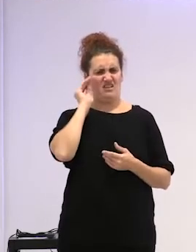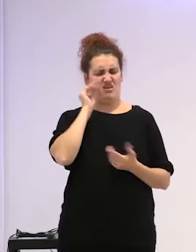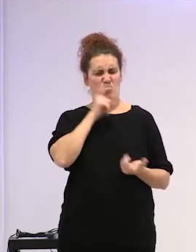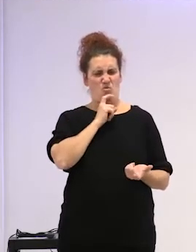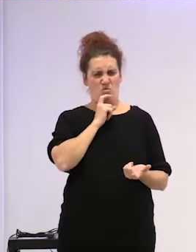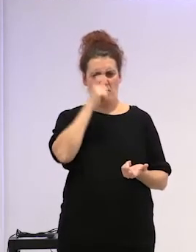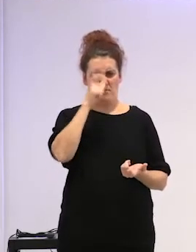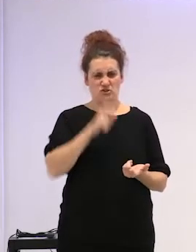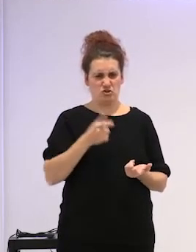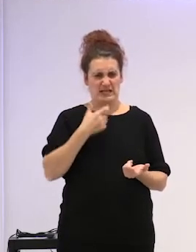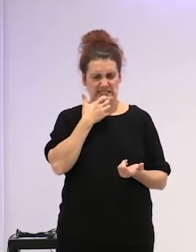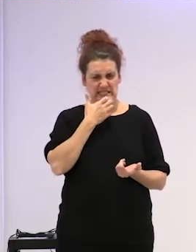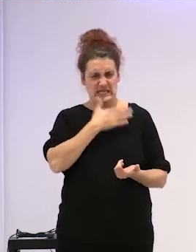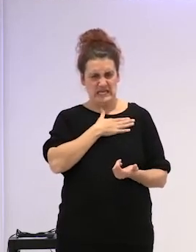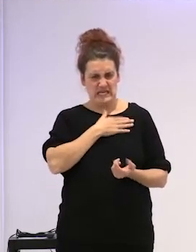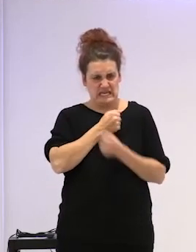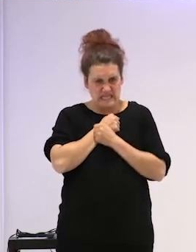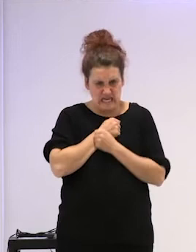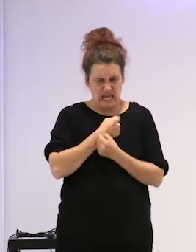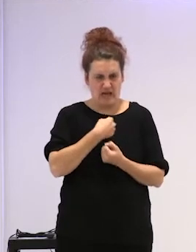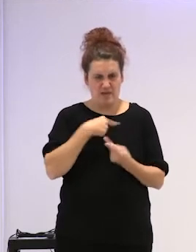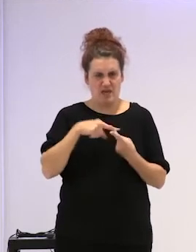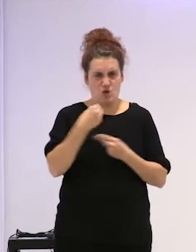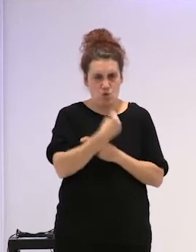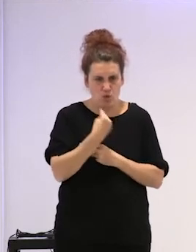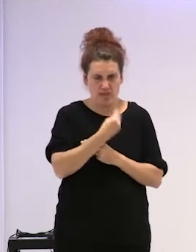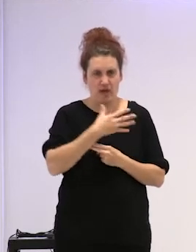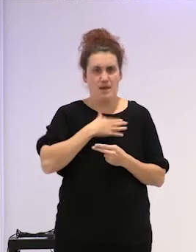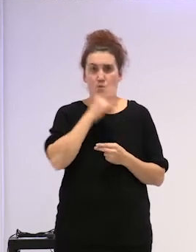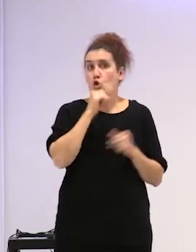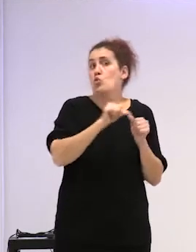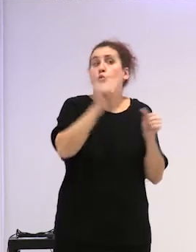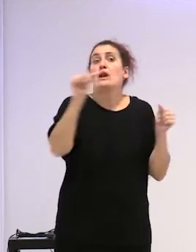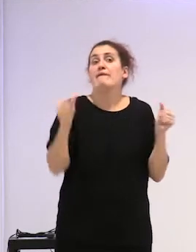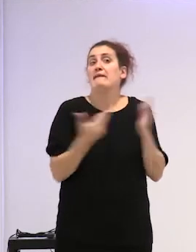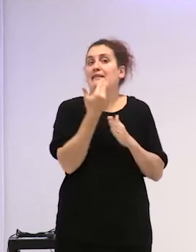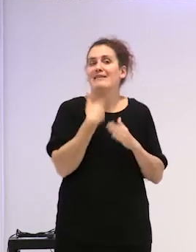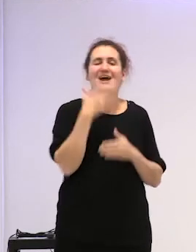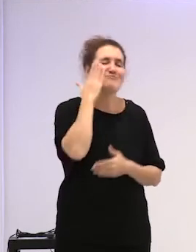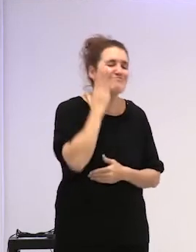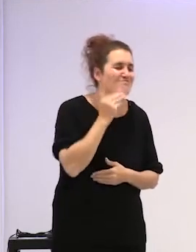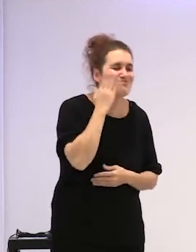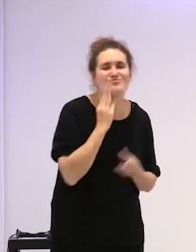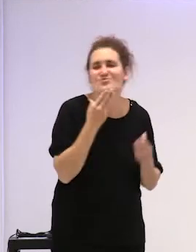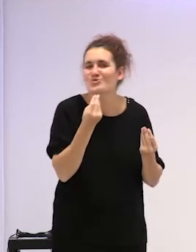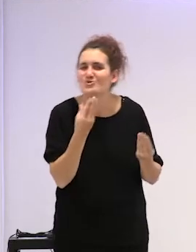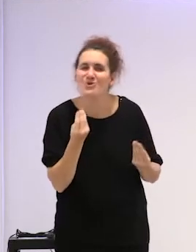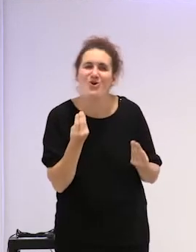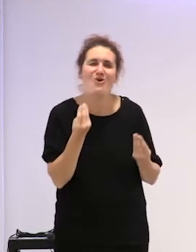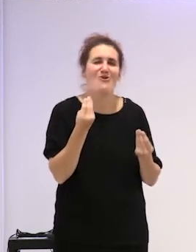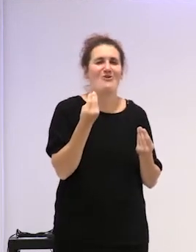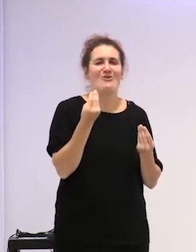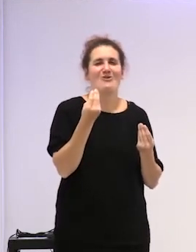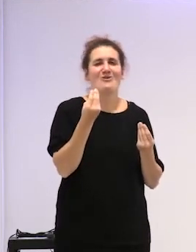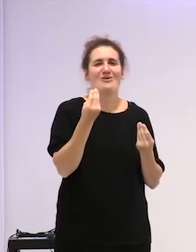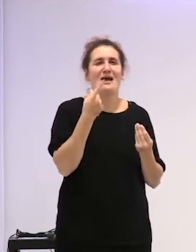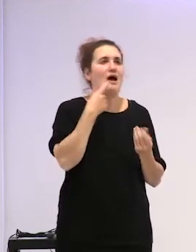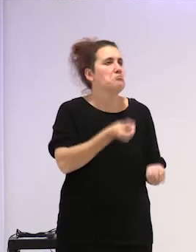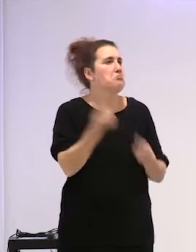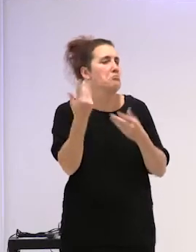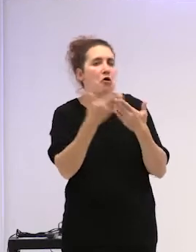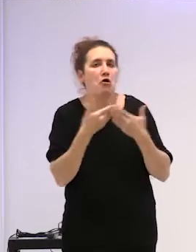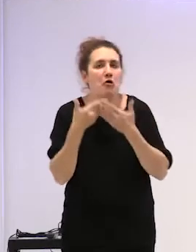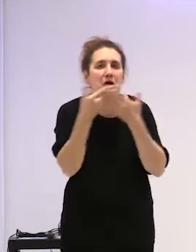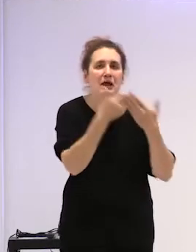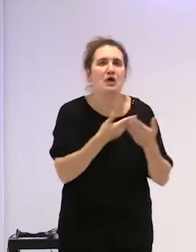que las quiere, que las cuida, que probablemente durante el día se porta muy cariñoso con ellas, que las lleva a la escuela,